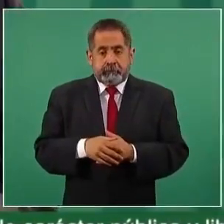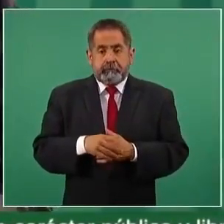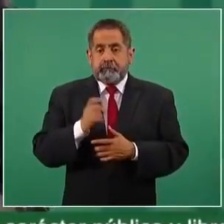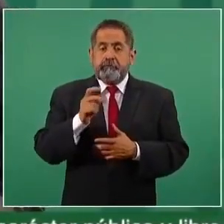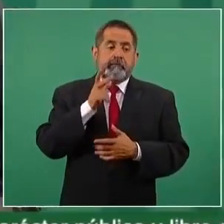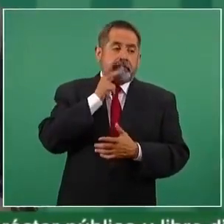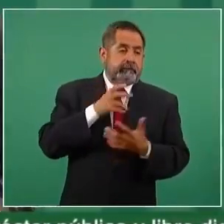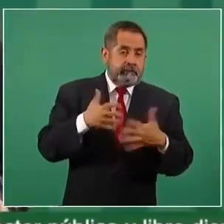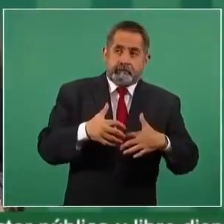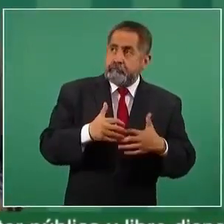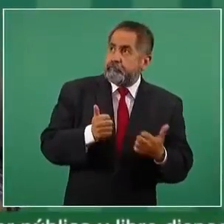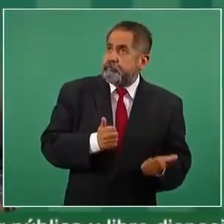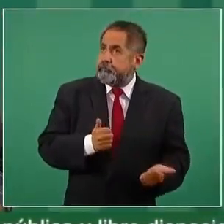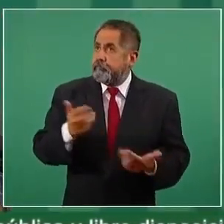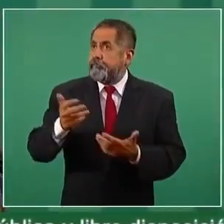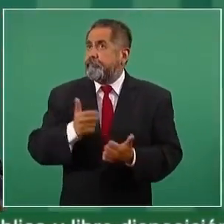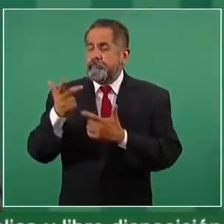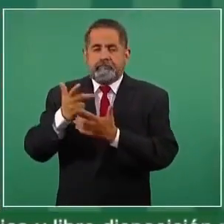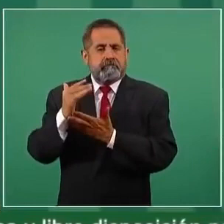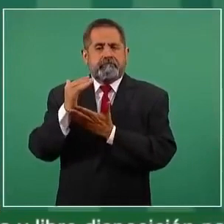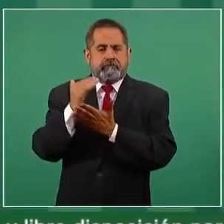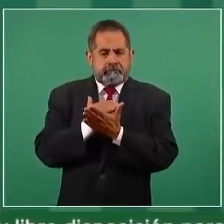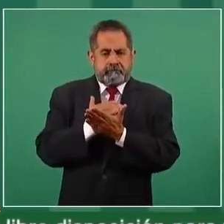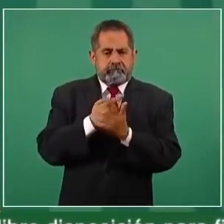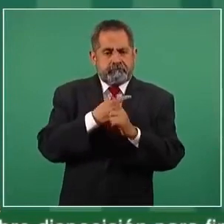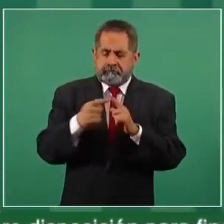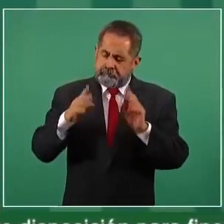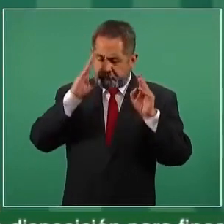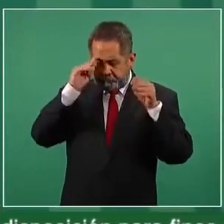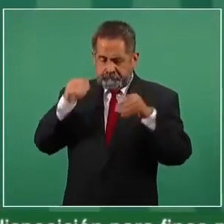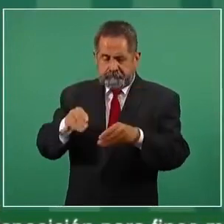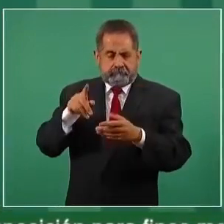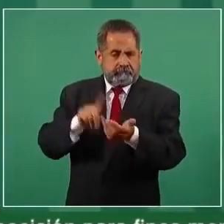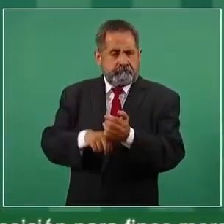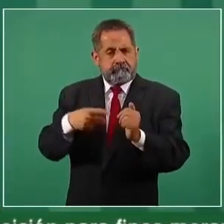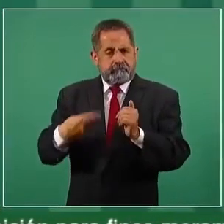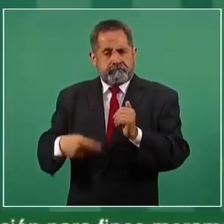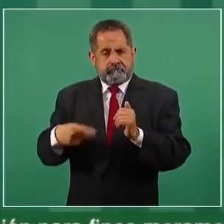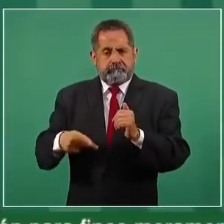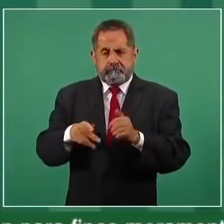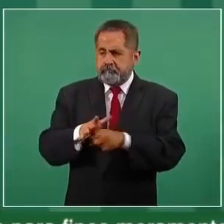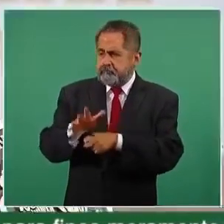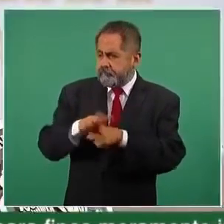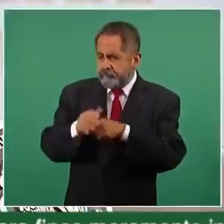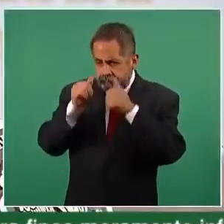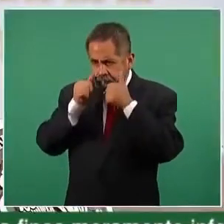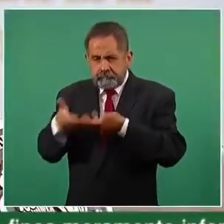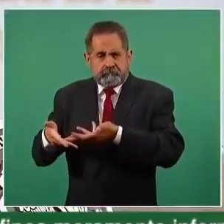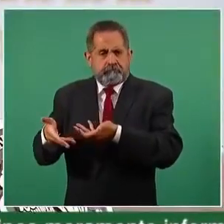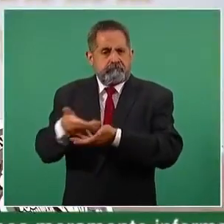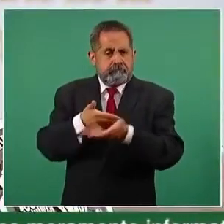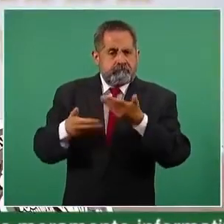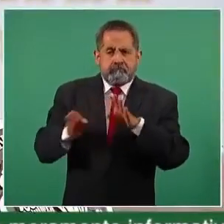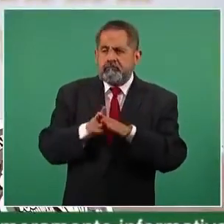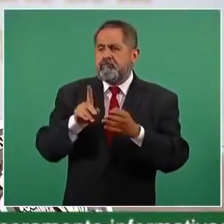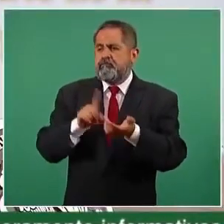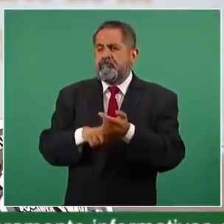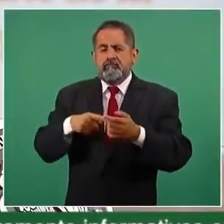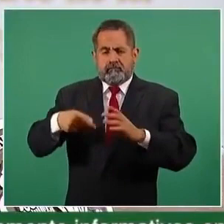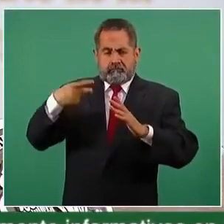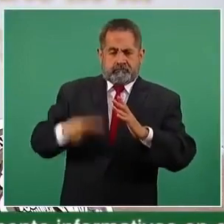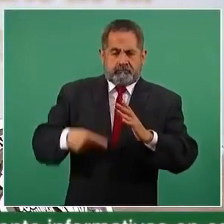petrolera se va a dedicar a satisfacer el mercado